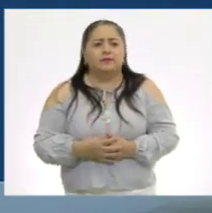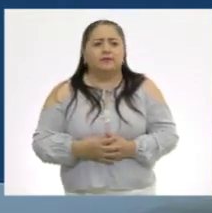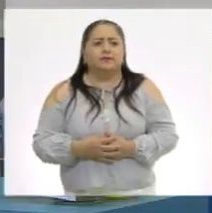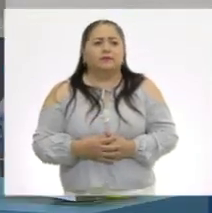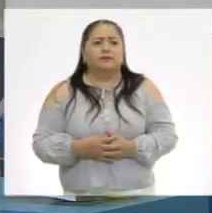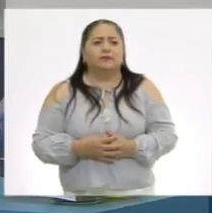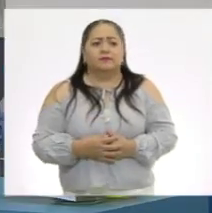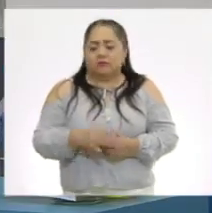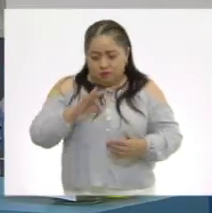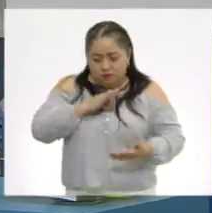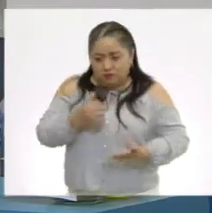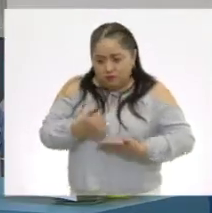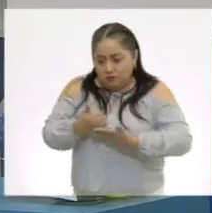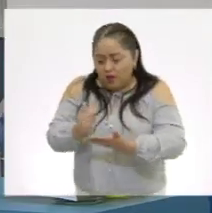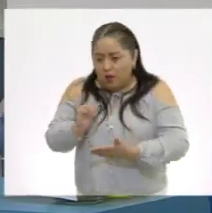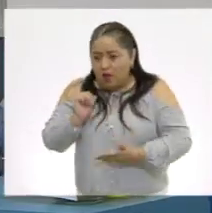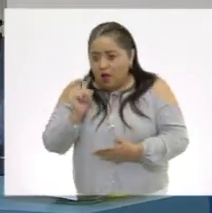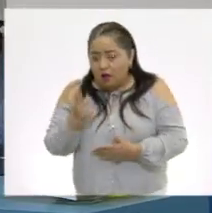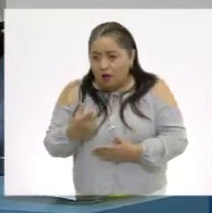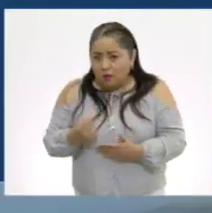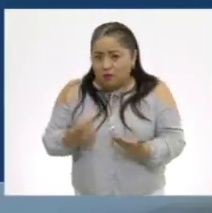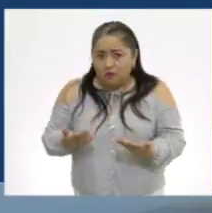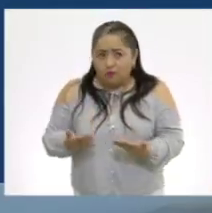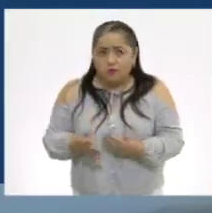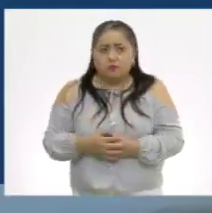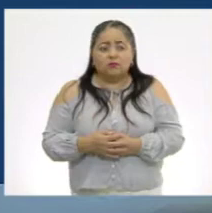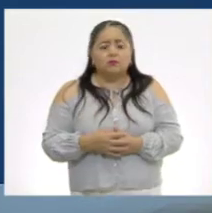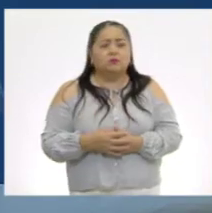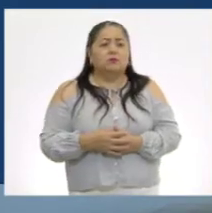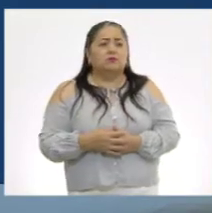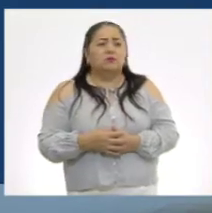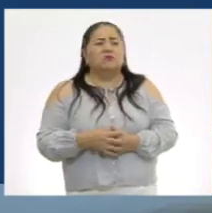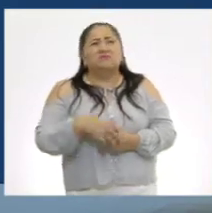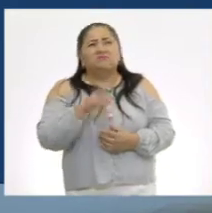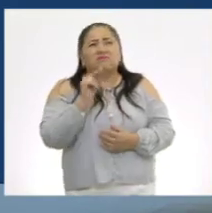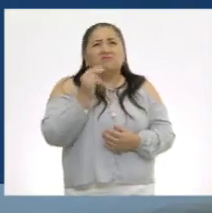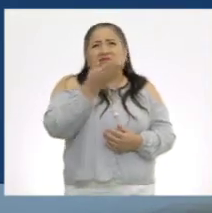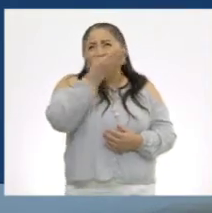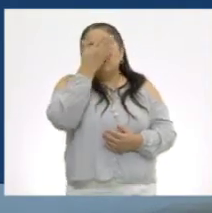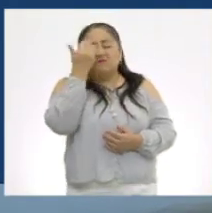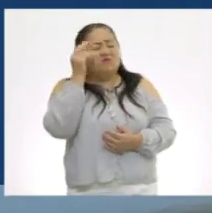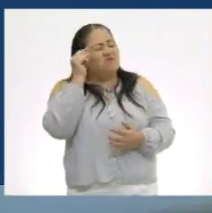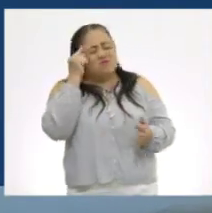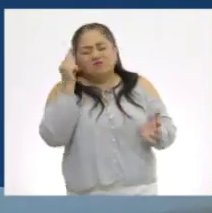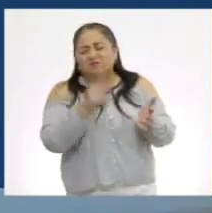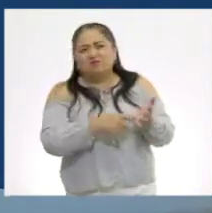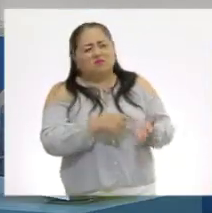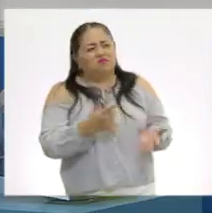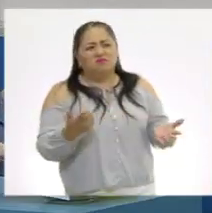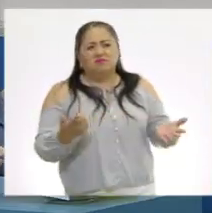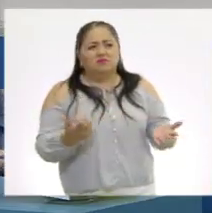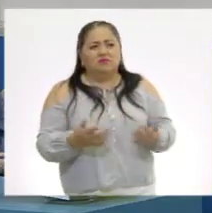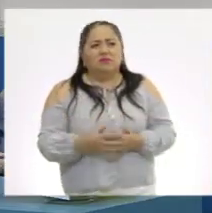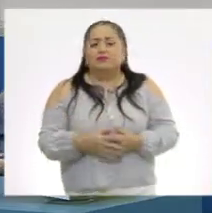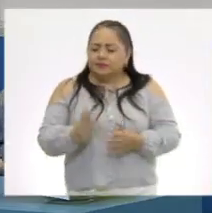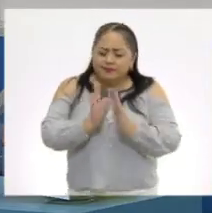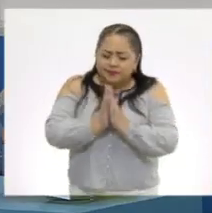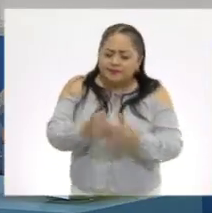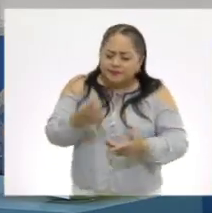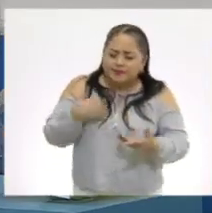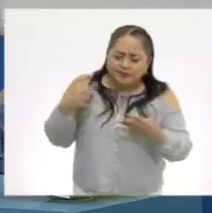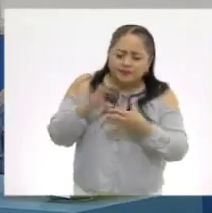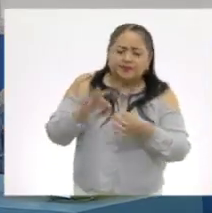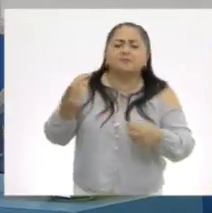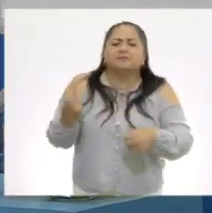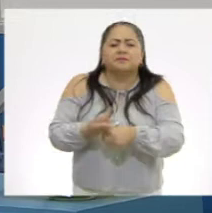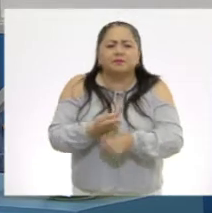¿Te podemos ayudar en algo? Ay, no lo sé. No lo creo. Cuéntanos, ¿qué te pasa?